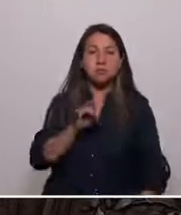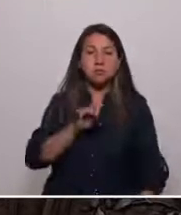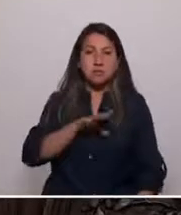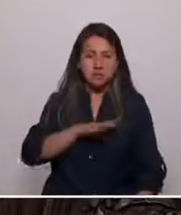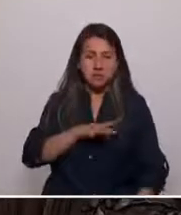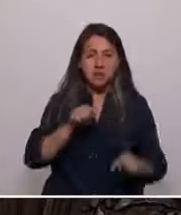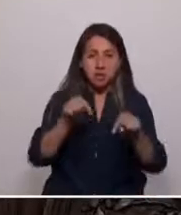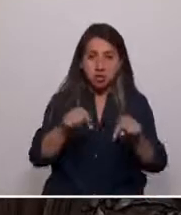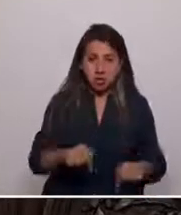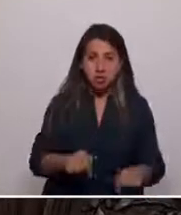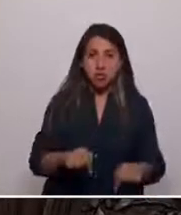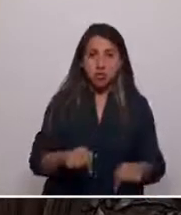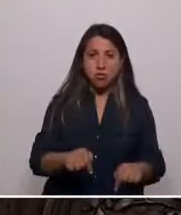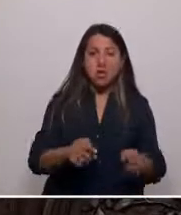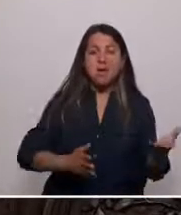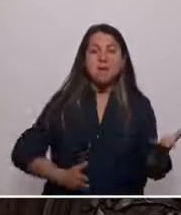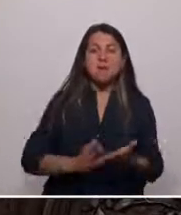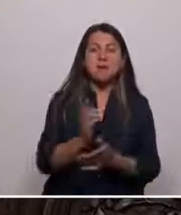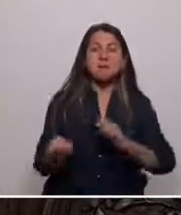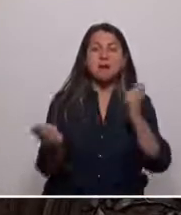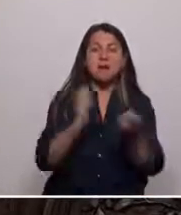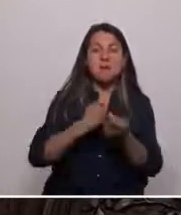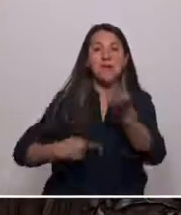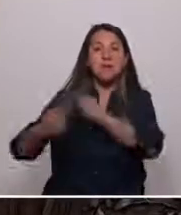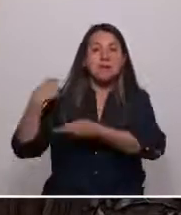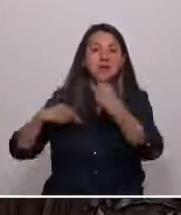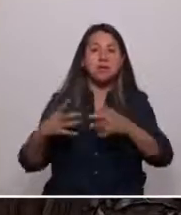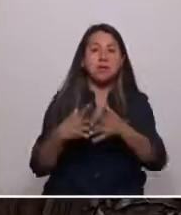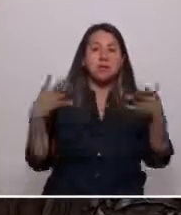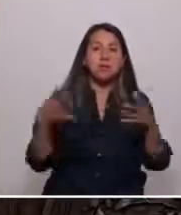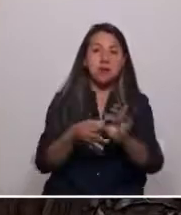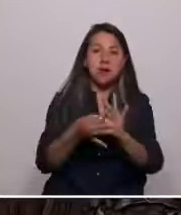Hoy comenzamos a cambiar la historia. Muchas gracias.